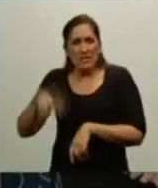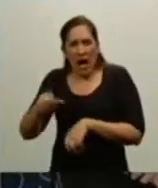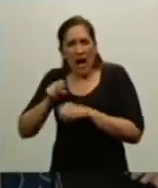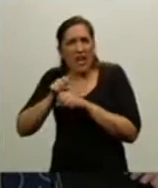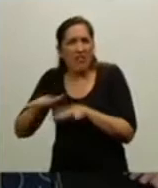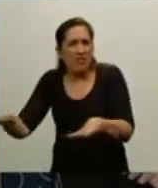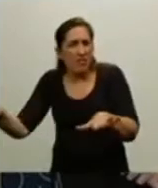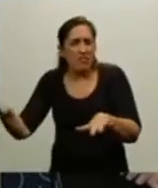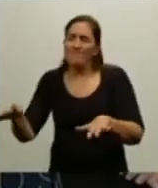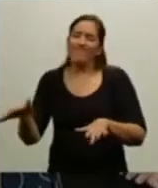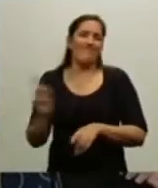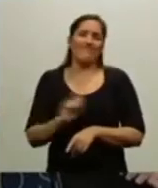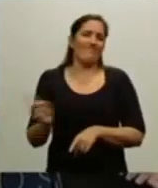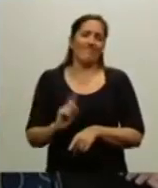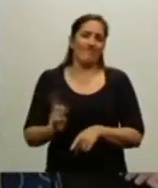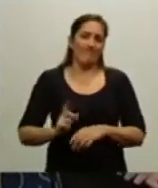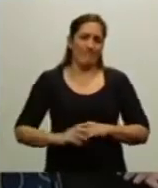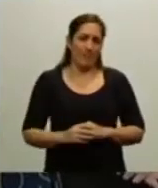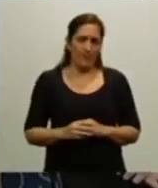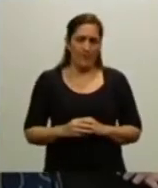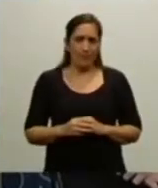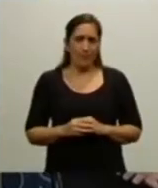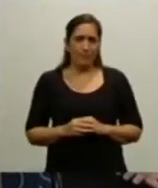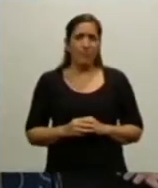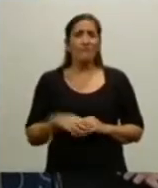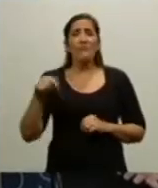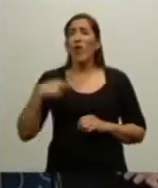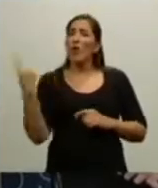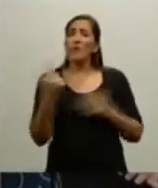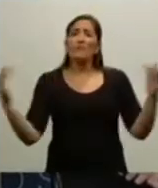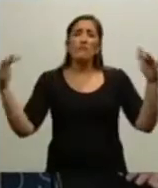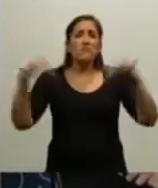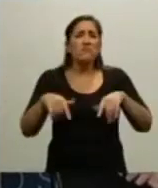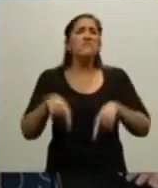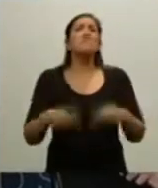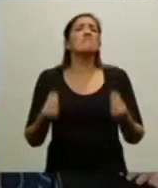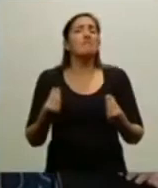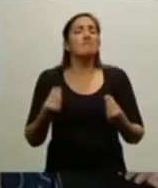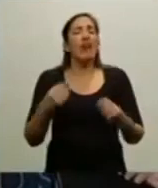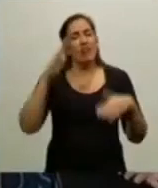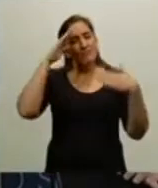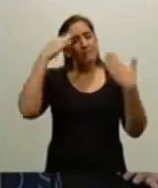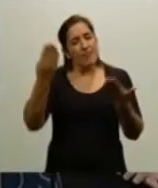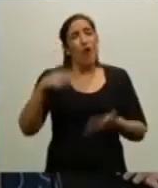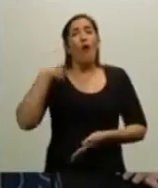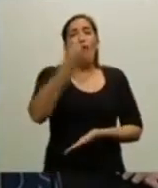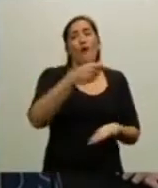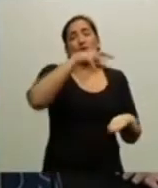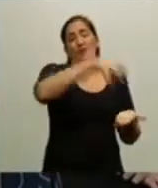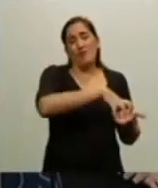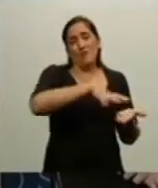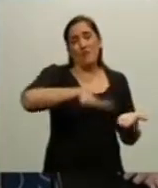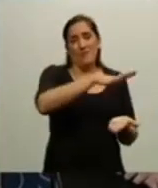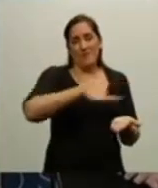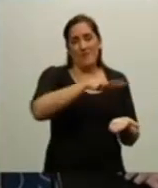Pero hoy estamos aquí para recordar también en otro lugar lo que son